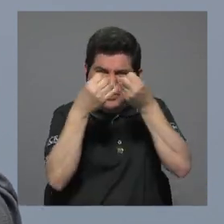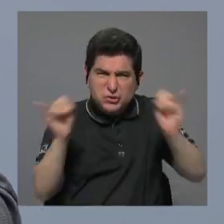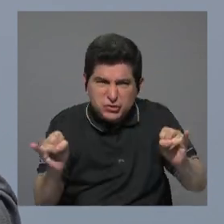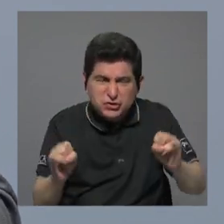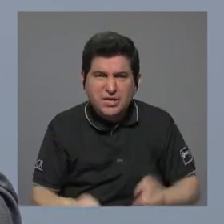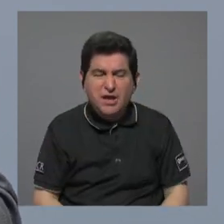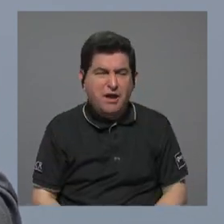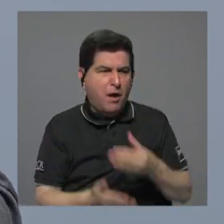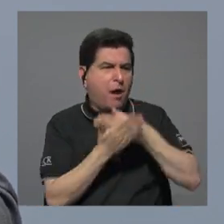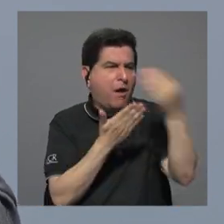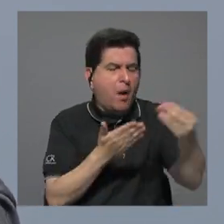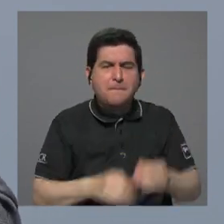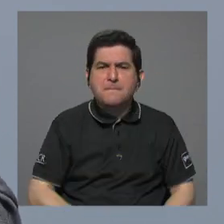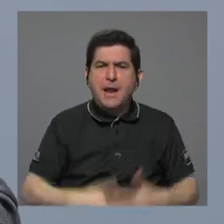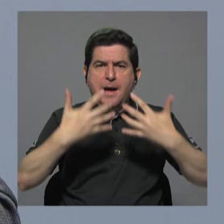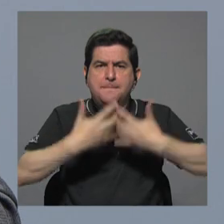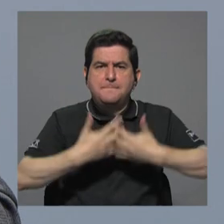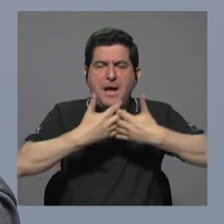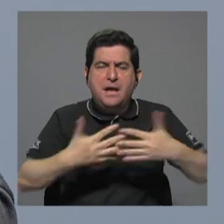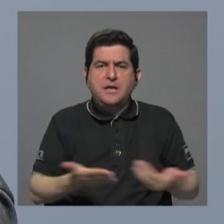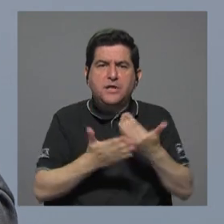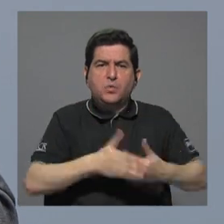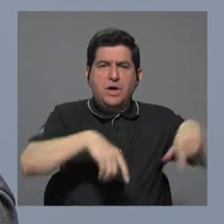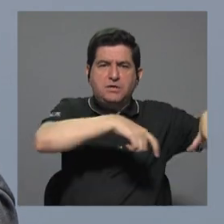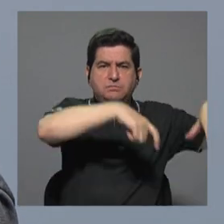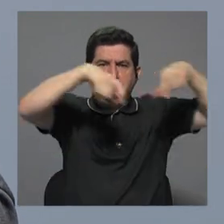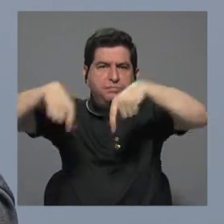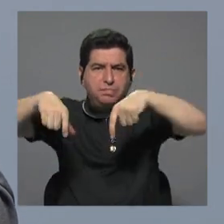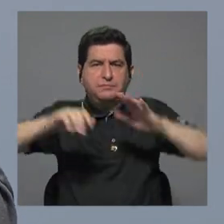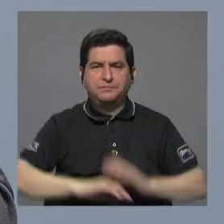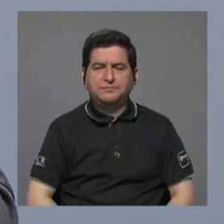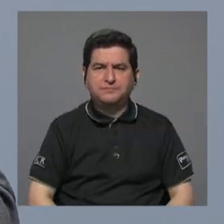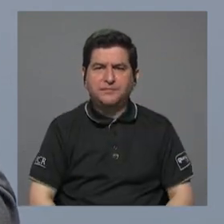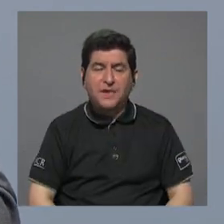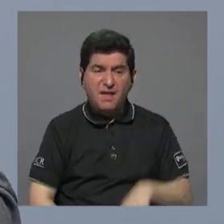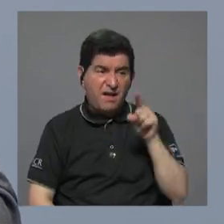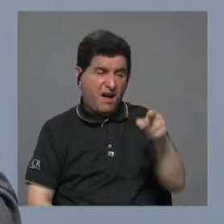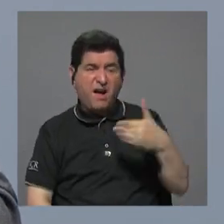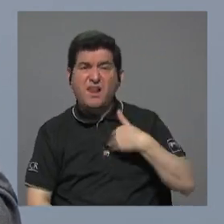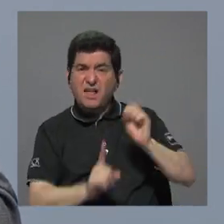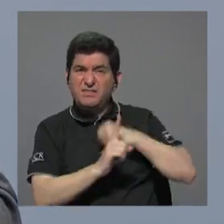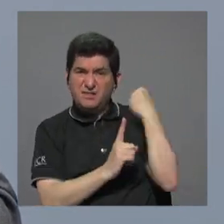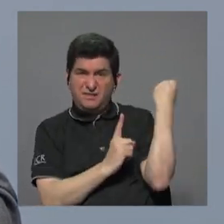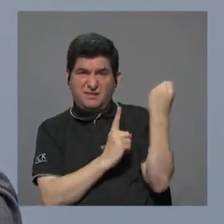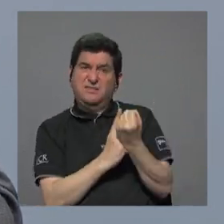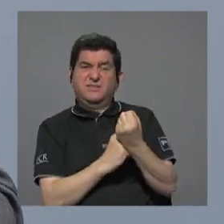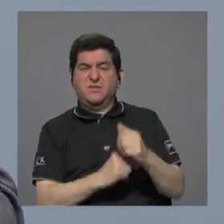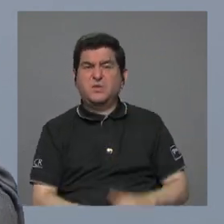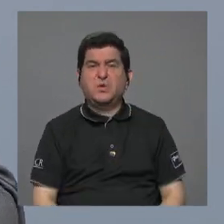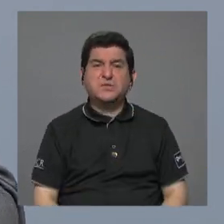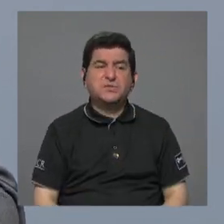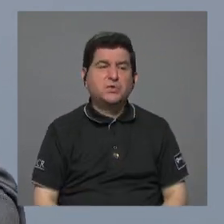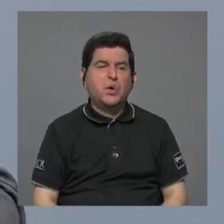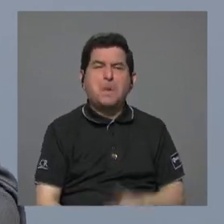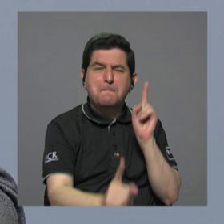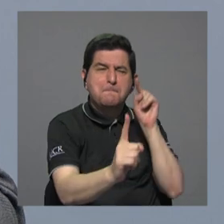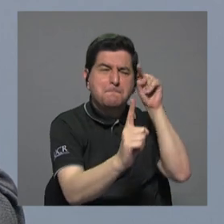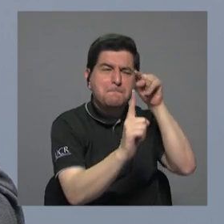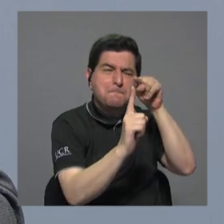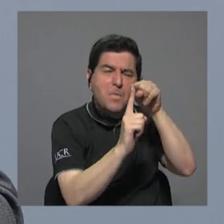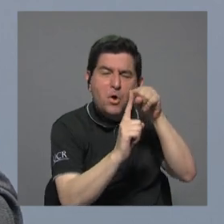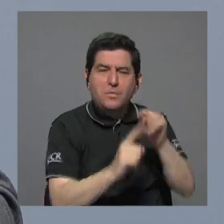adquirir maquinaria nueva porque la tenían en esas condiciones con el deliberado